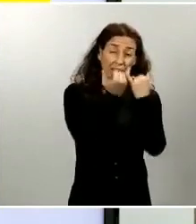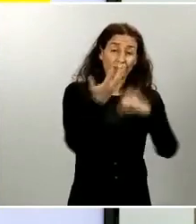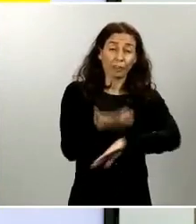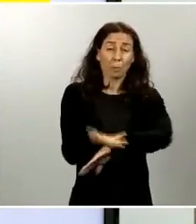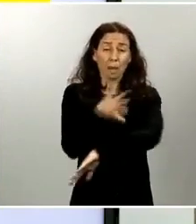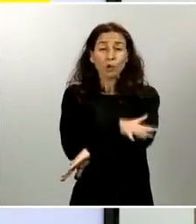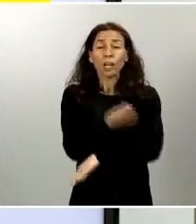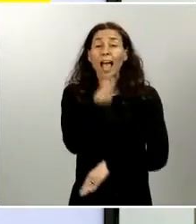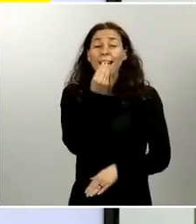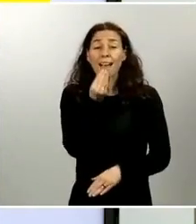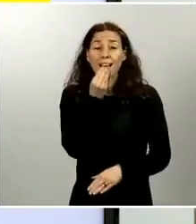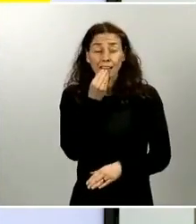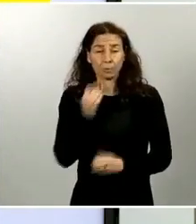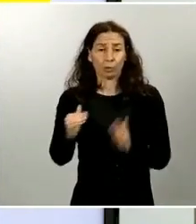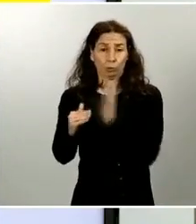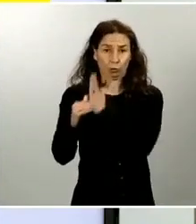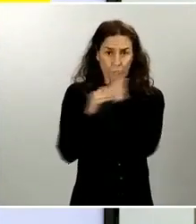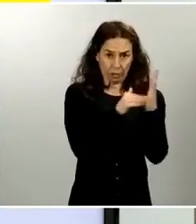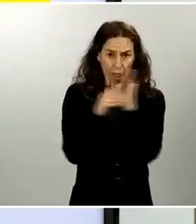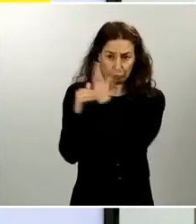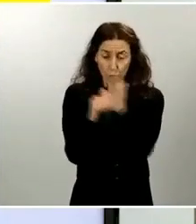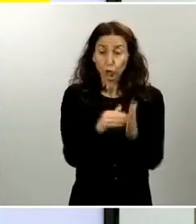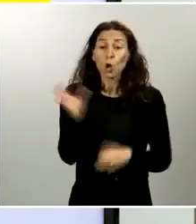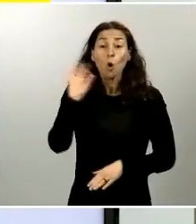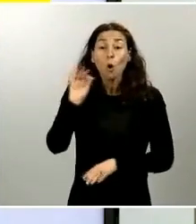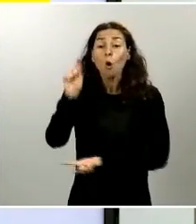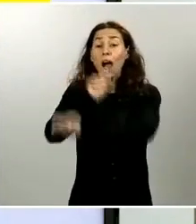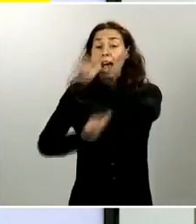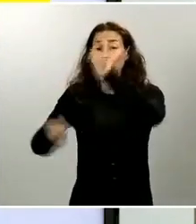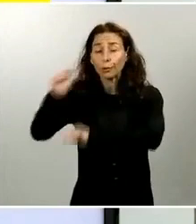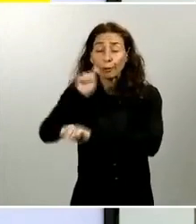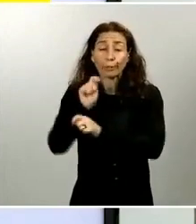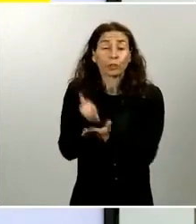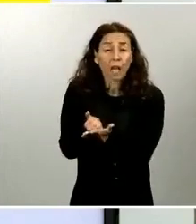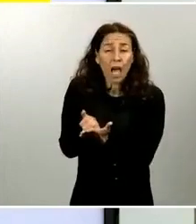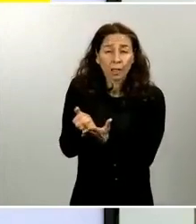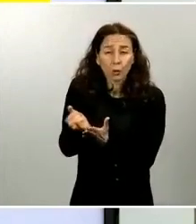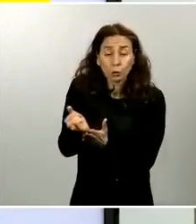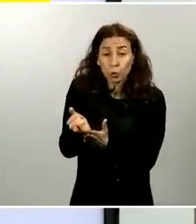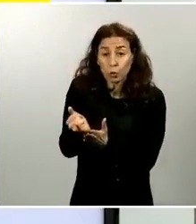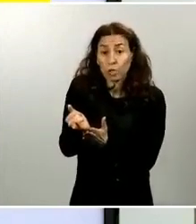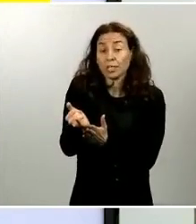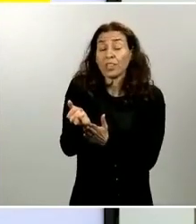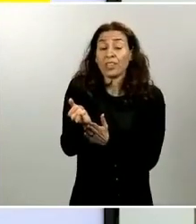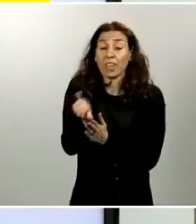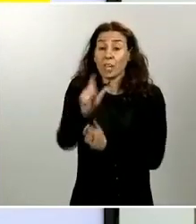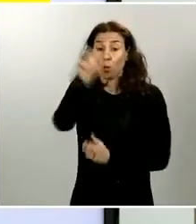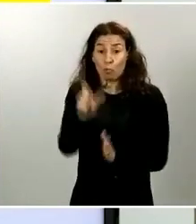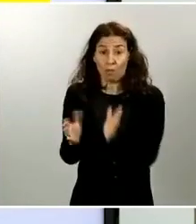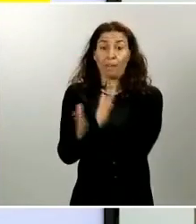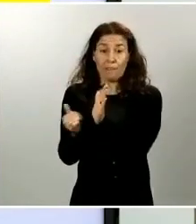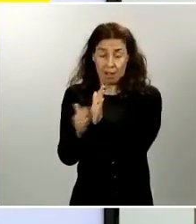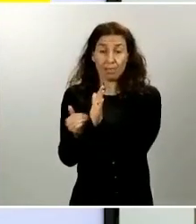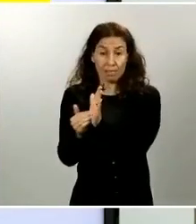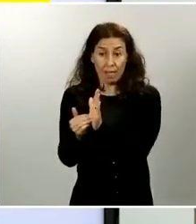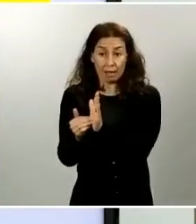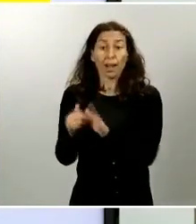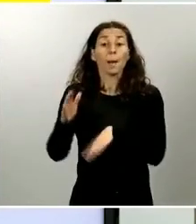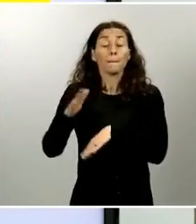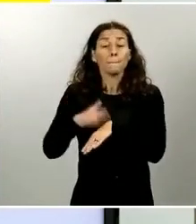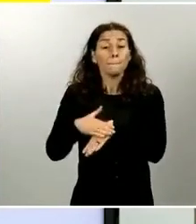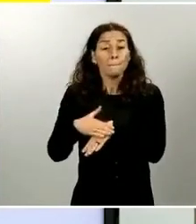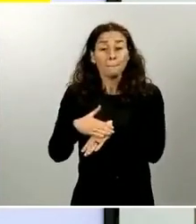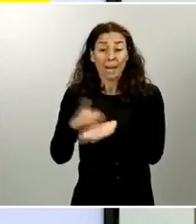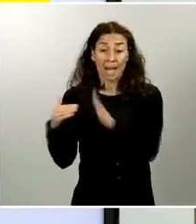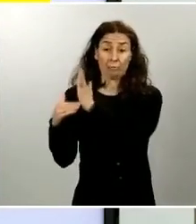de aquellos alimentos donados por asociaciones de agricultores de la Comunidad de Valencia para residencias de ancianos